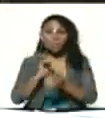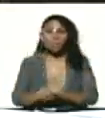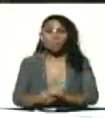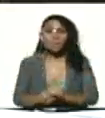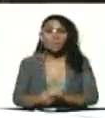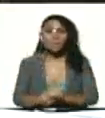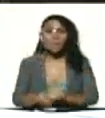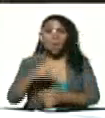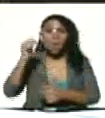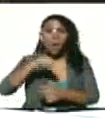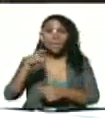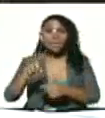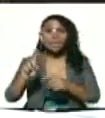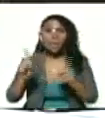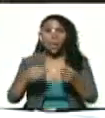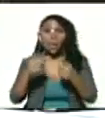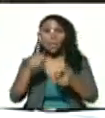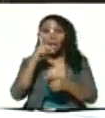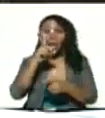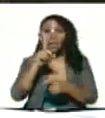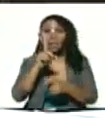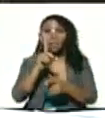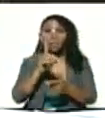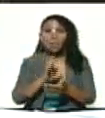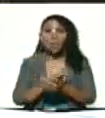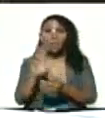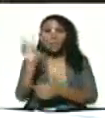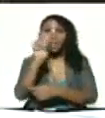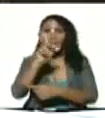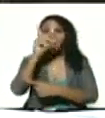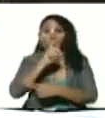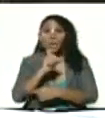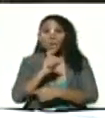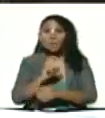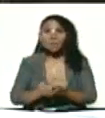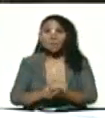Hoy se están cumpliendo 22 años.